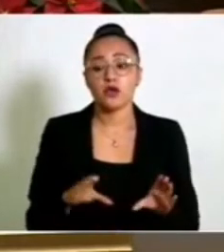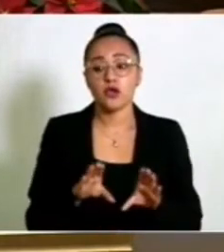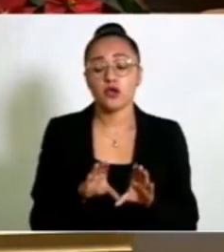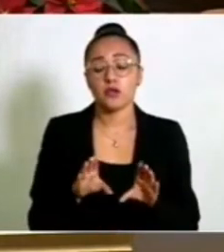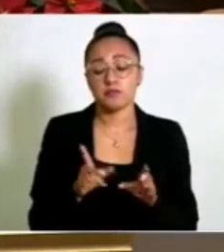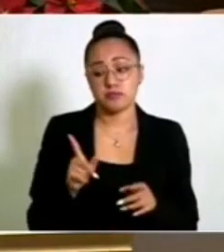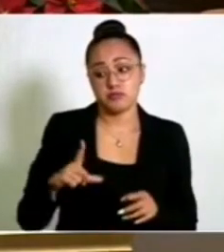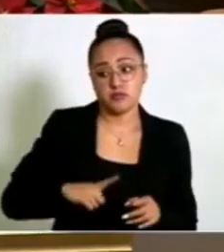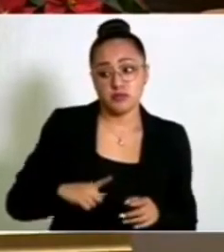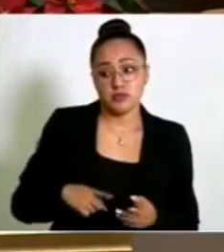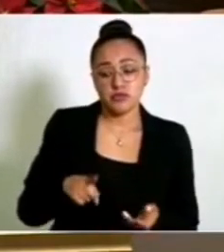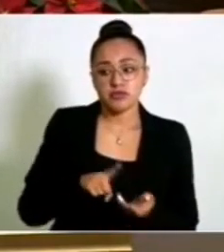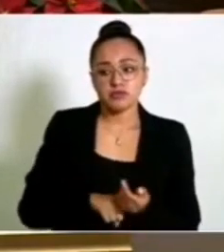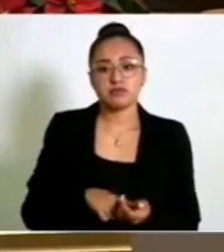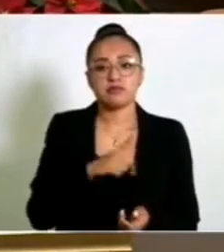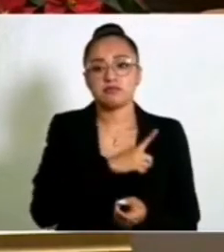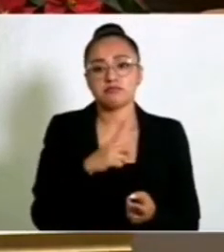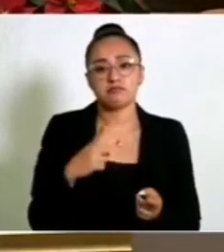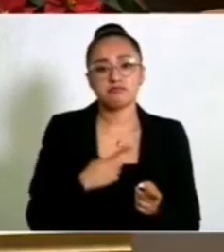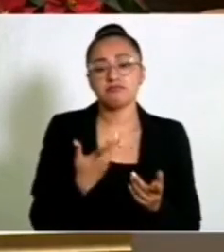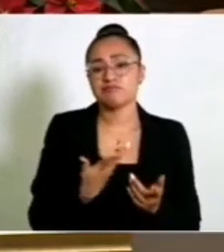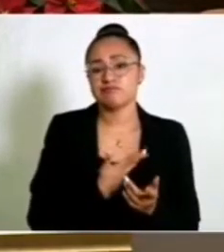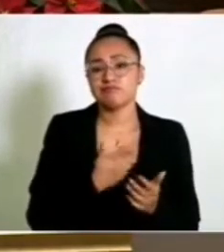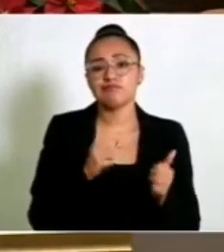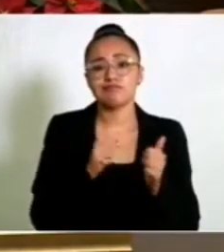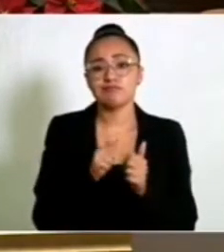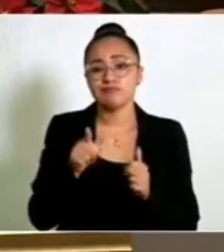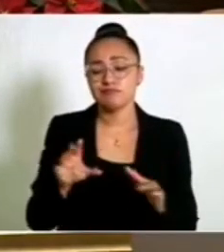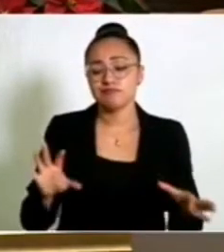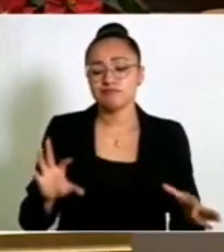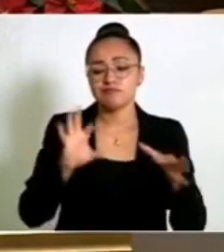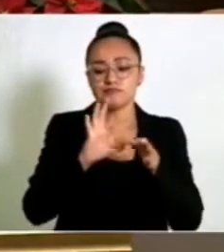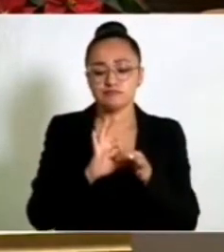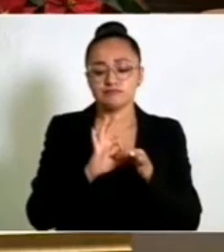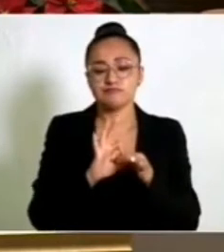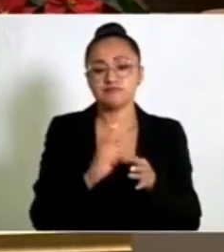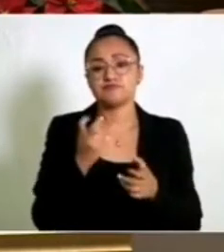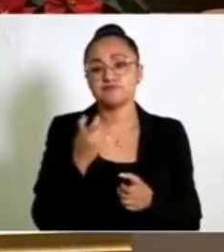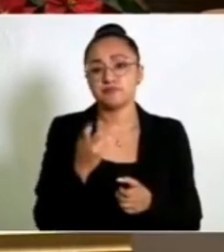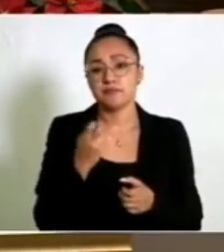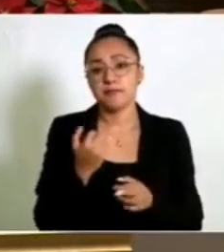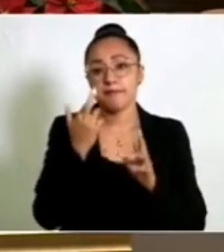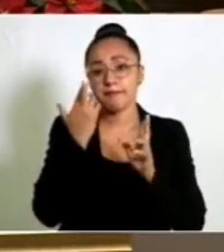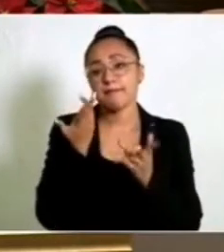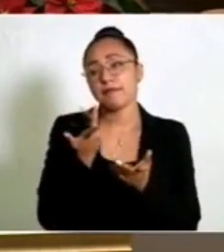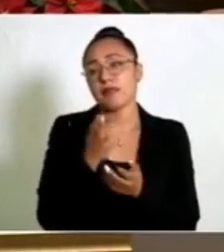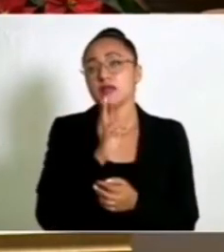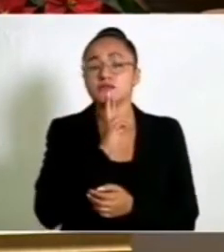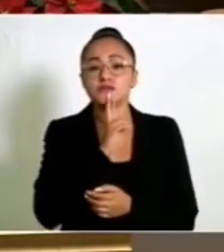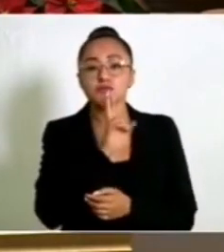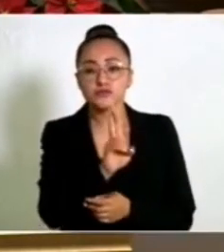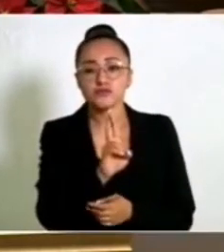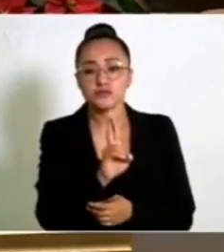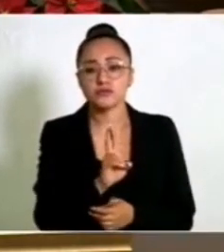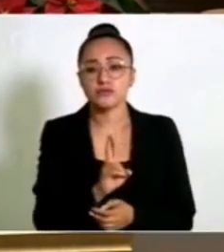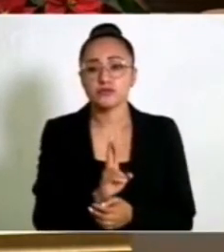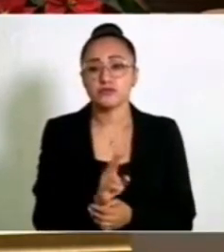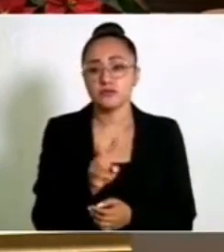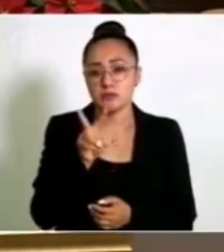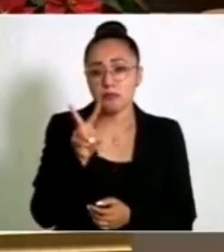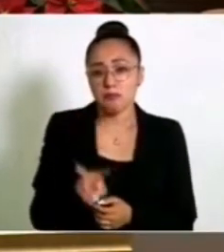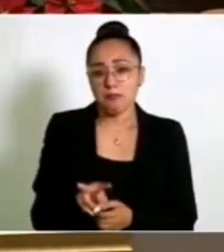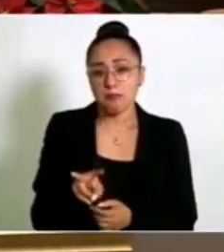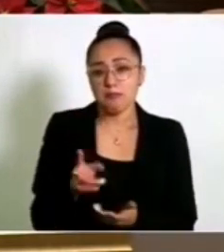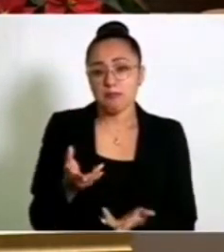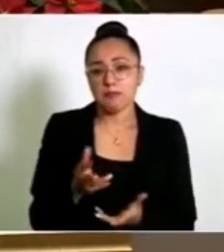gobierno que debe mantener con la sociedad un vínculo de respuesta real